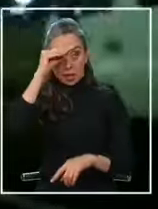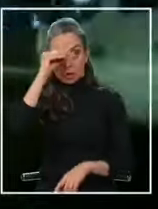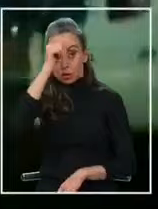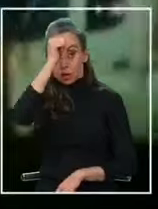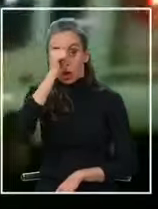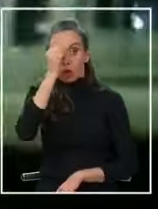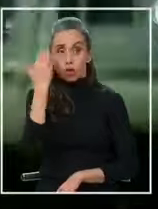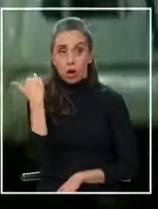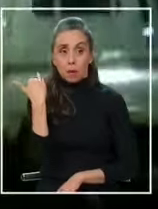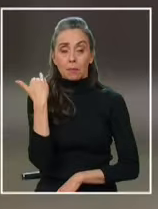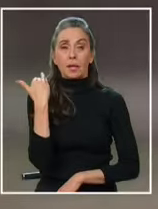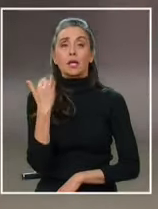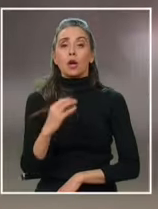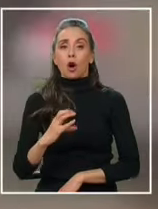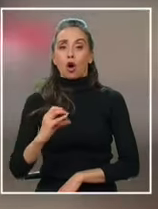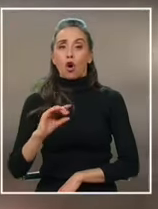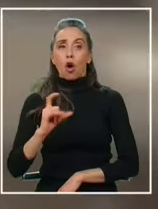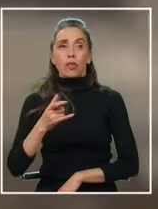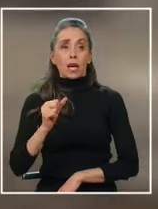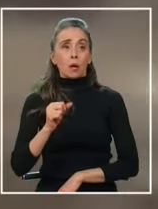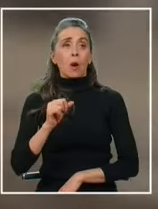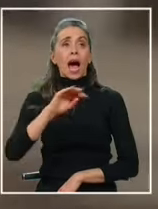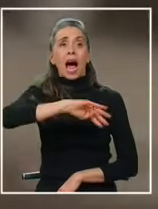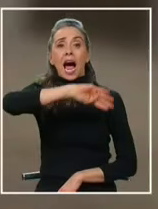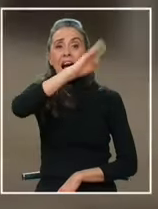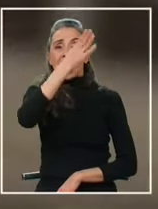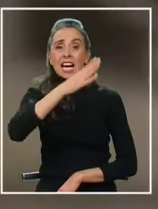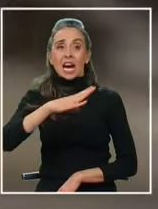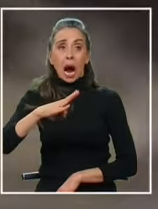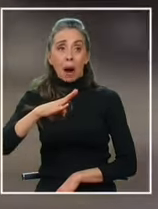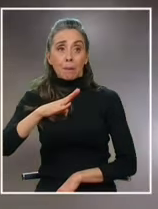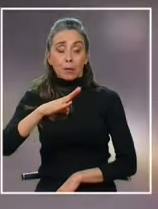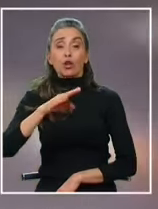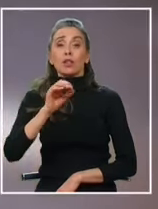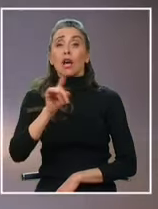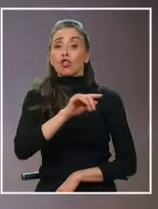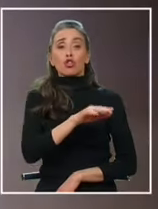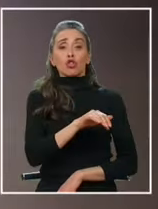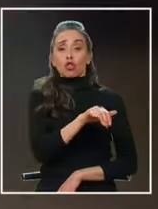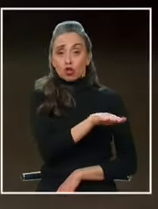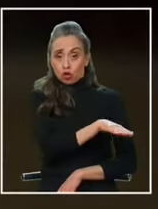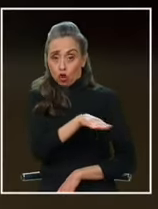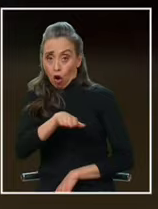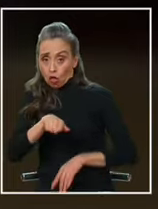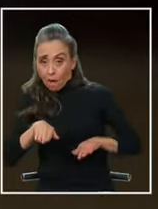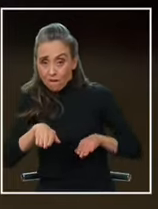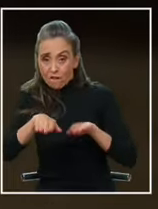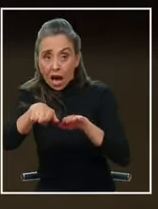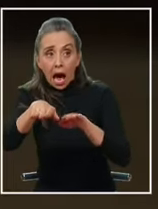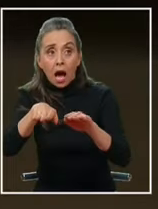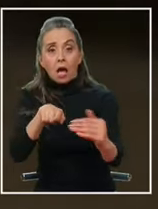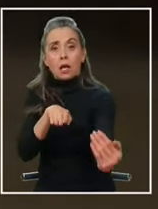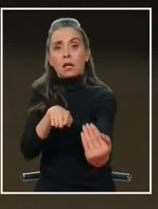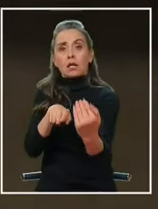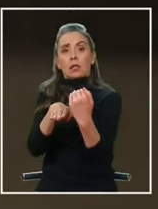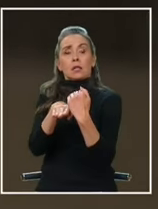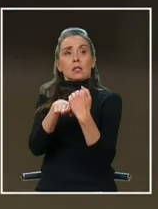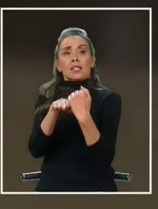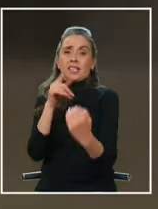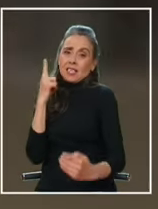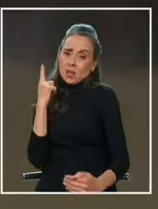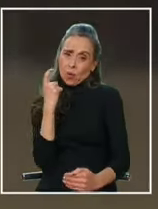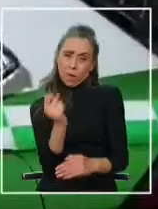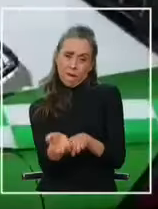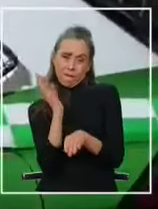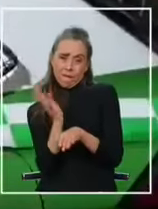de este domingo a la altura de Codegua, esta camioneta transitaba en sentido contrario y, como si esto fuera poco, a alta